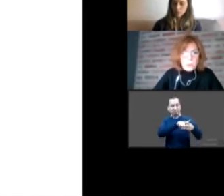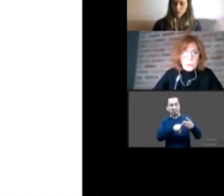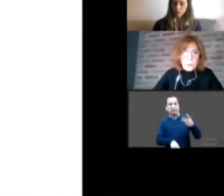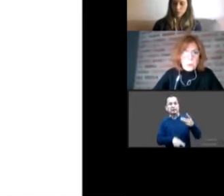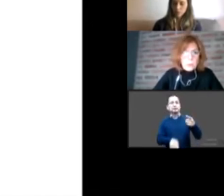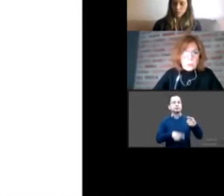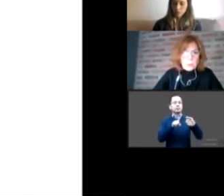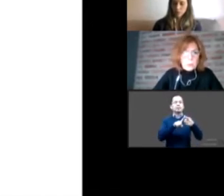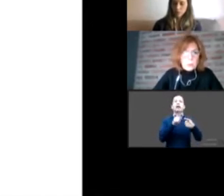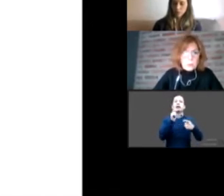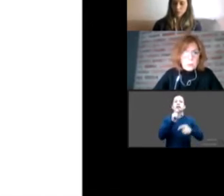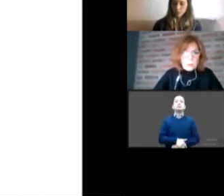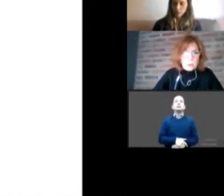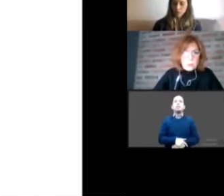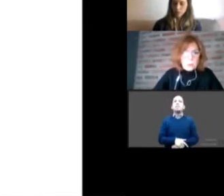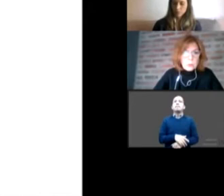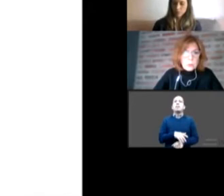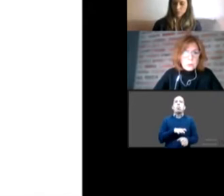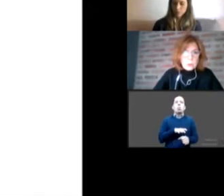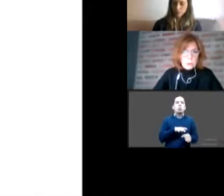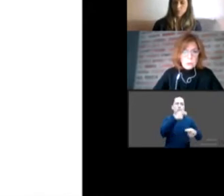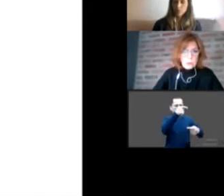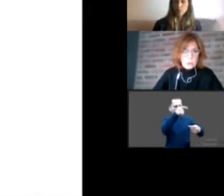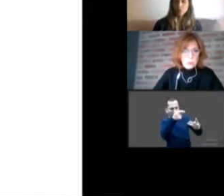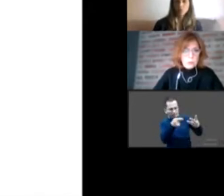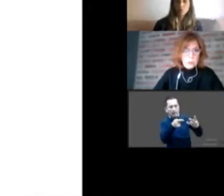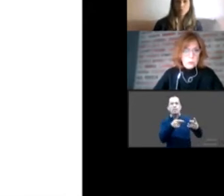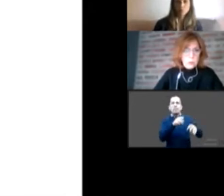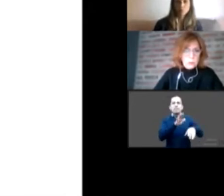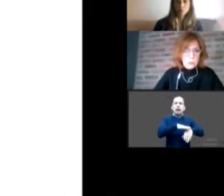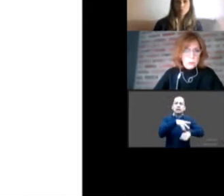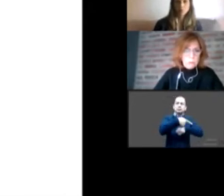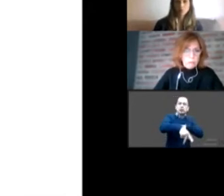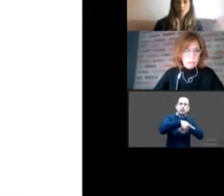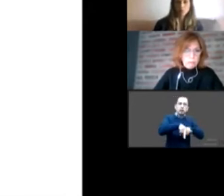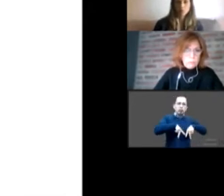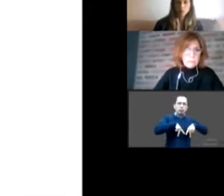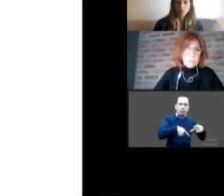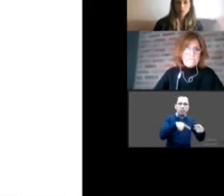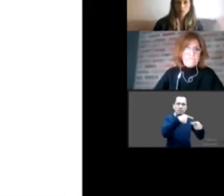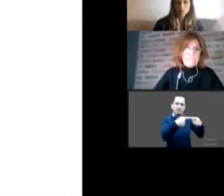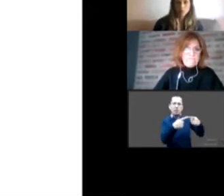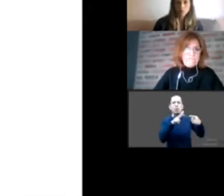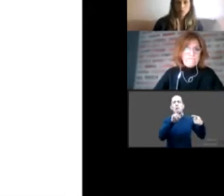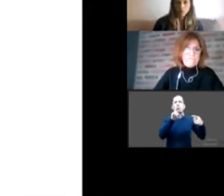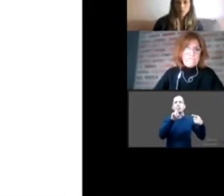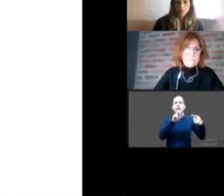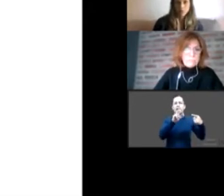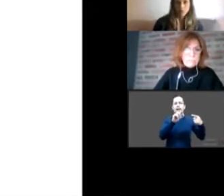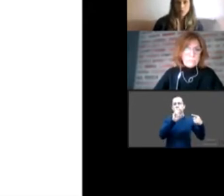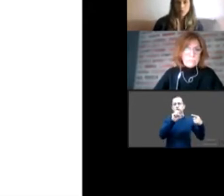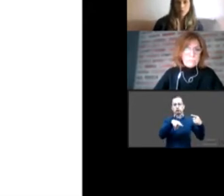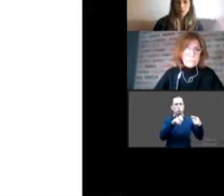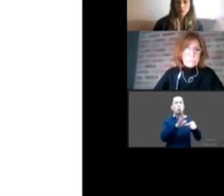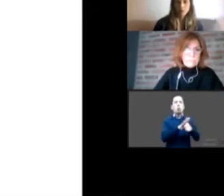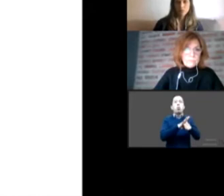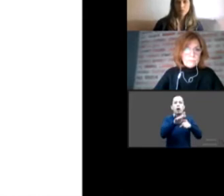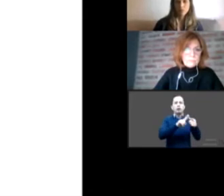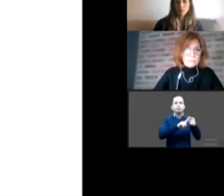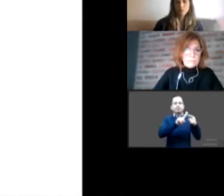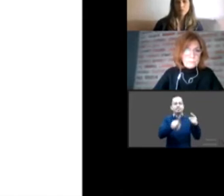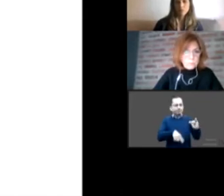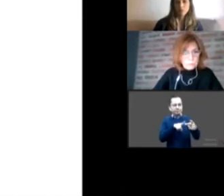porque están en nuestros programas y en las intenciones, pero no necesariamente operan.